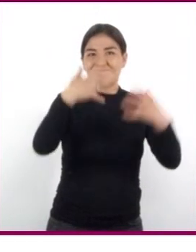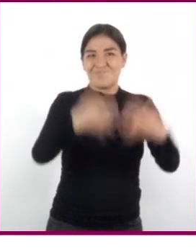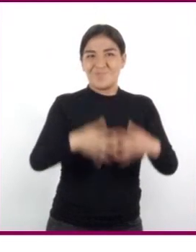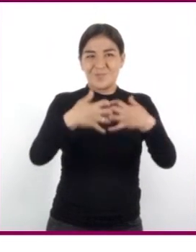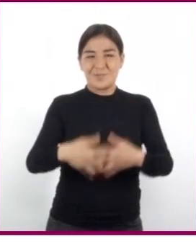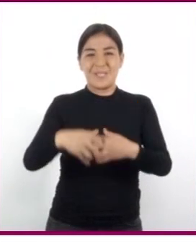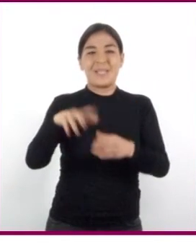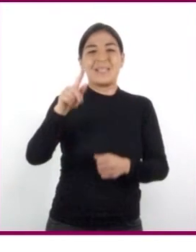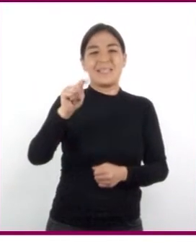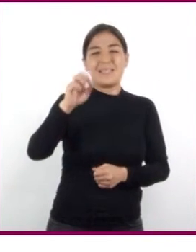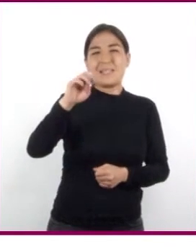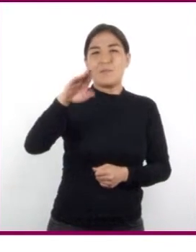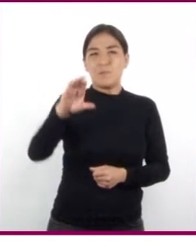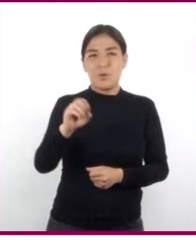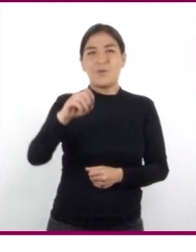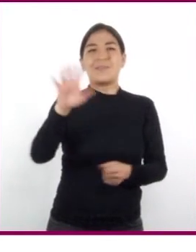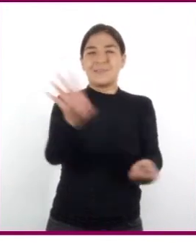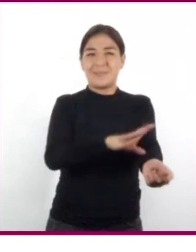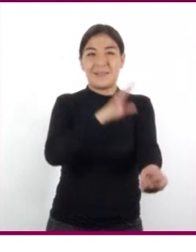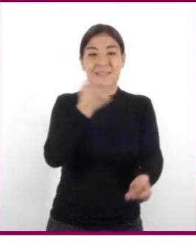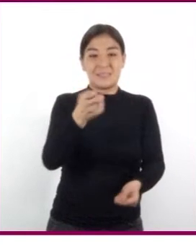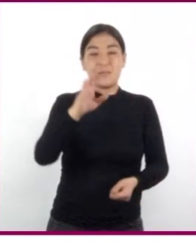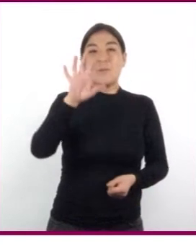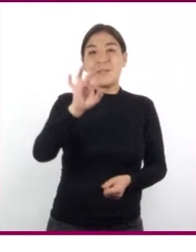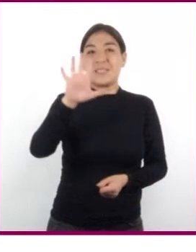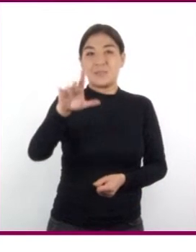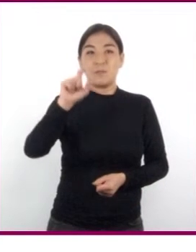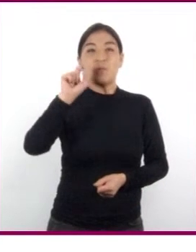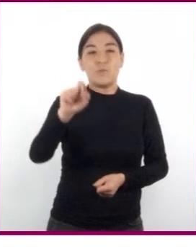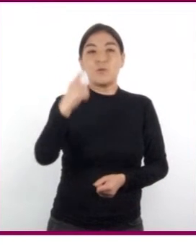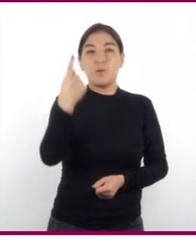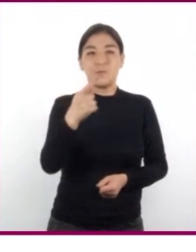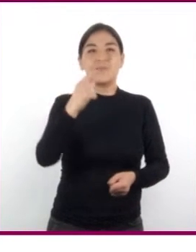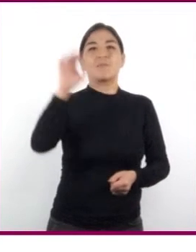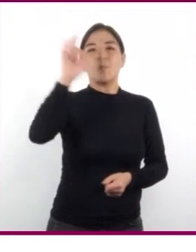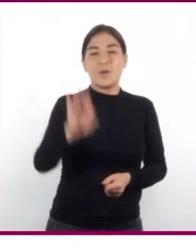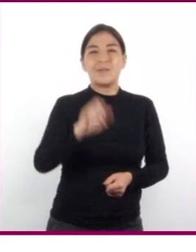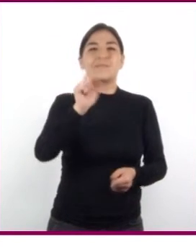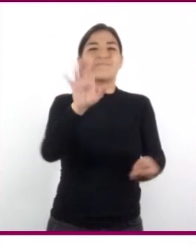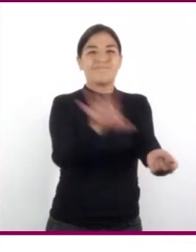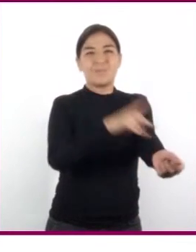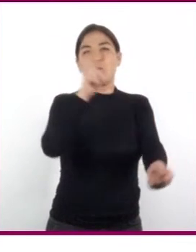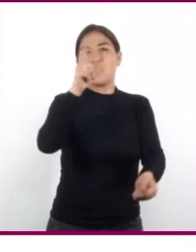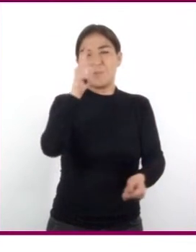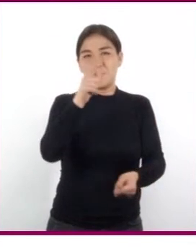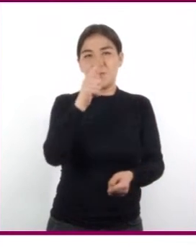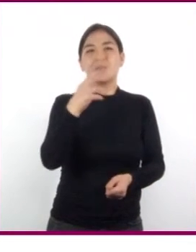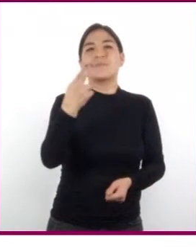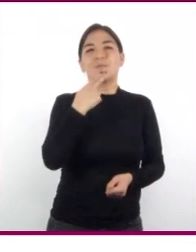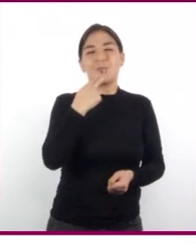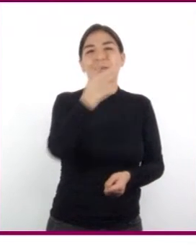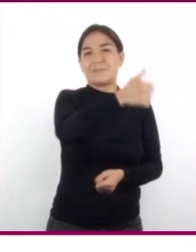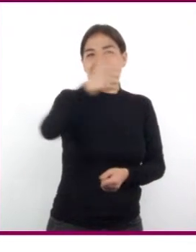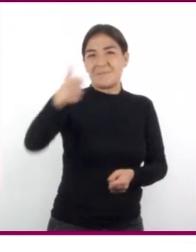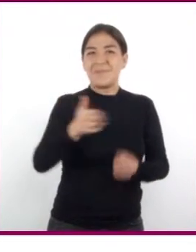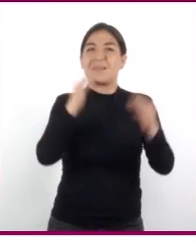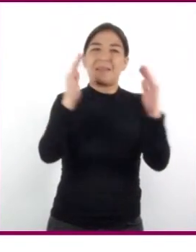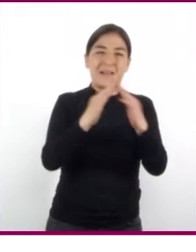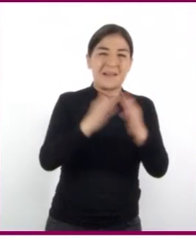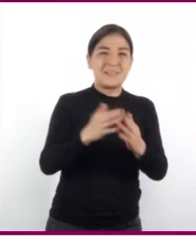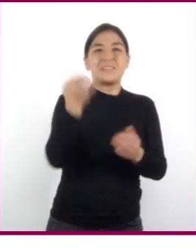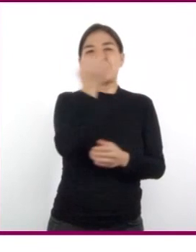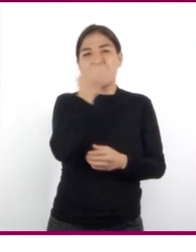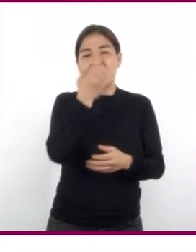generan el 45.1% de la energía eléctrica que utilizamos en nuestras casas, escuela o